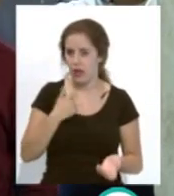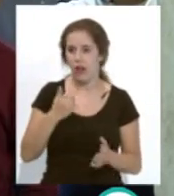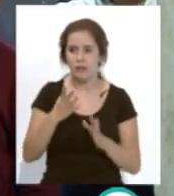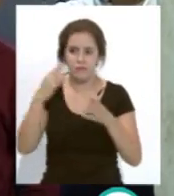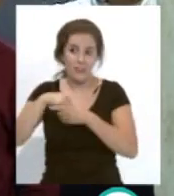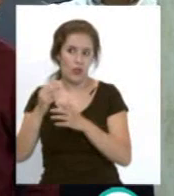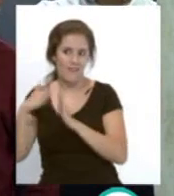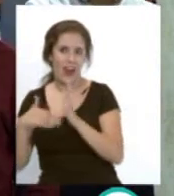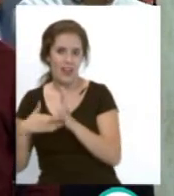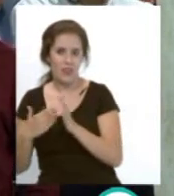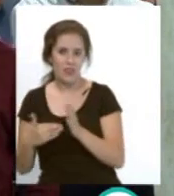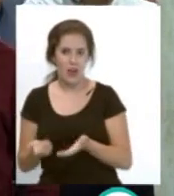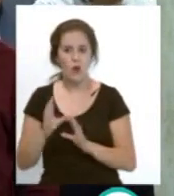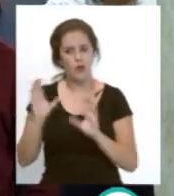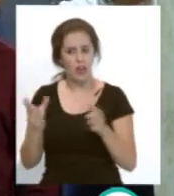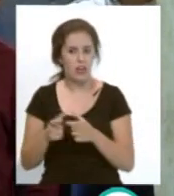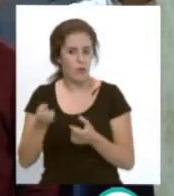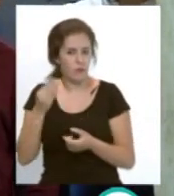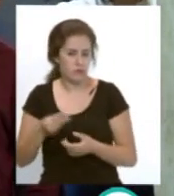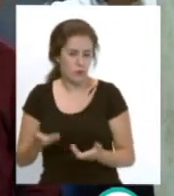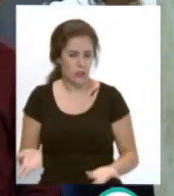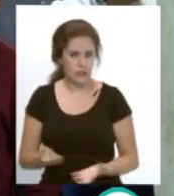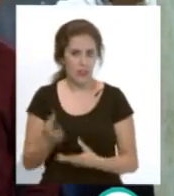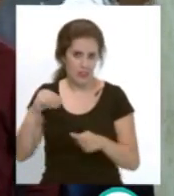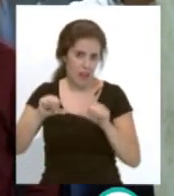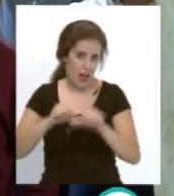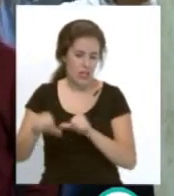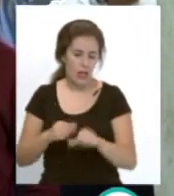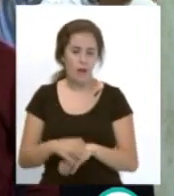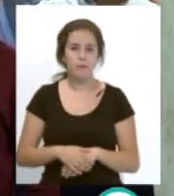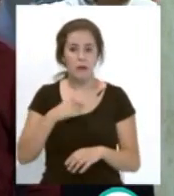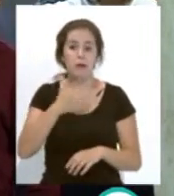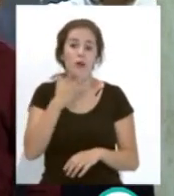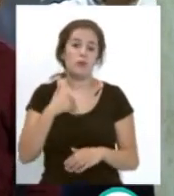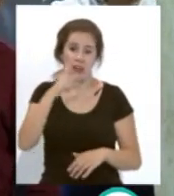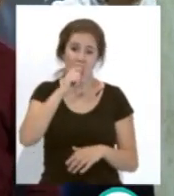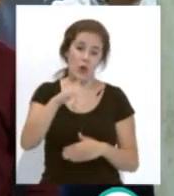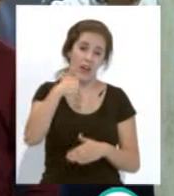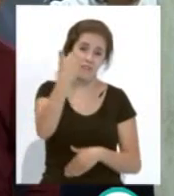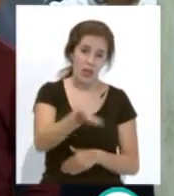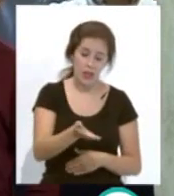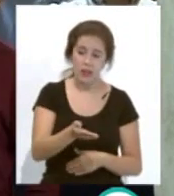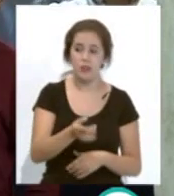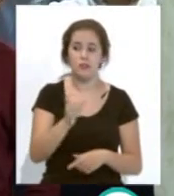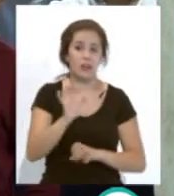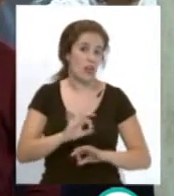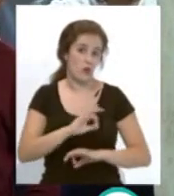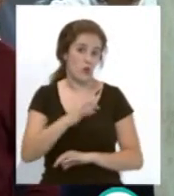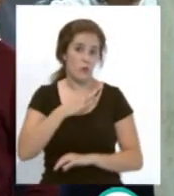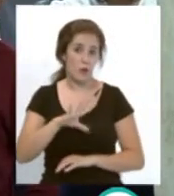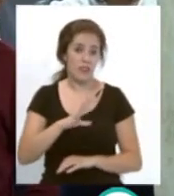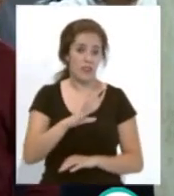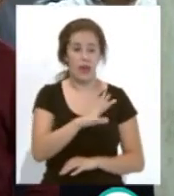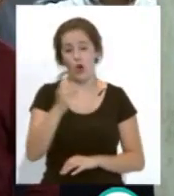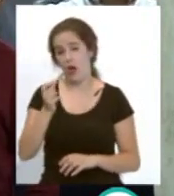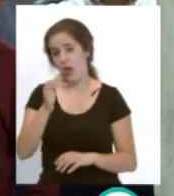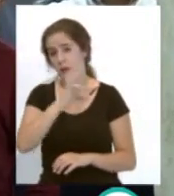que es uno de los equipos punteros de la liga. Así que a mí me gustaría que el año que viene ninguno de los que pueda recoger el